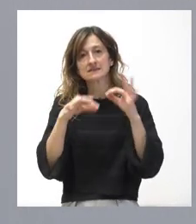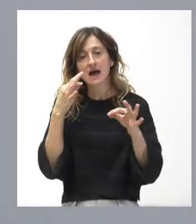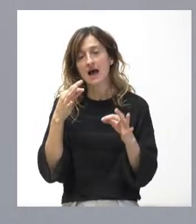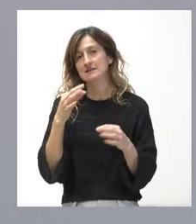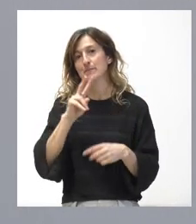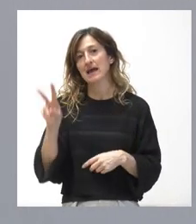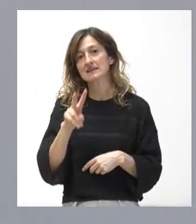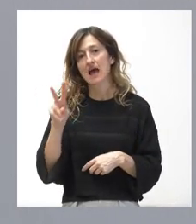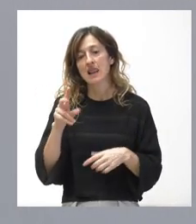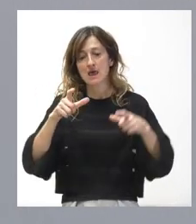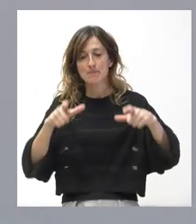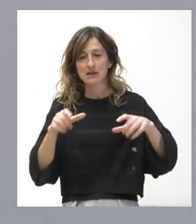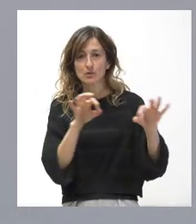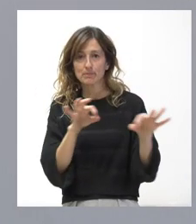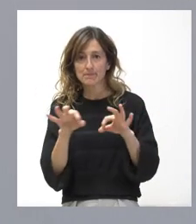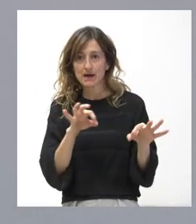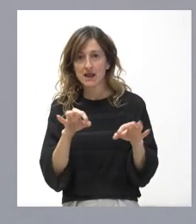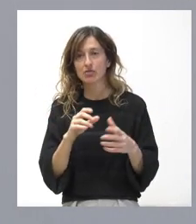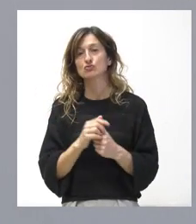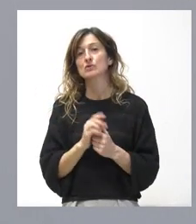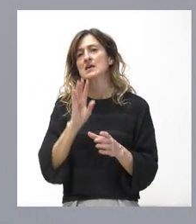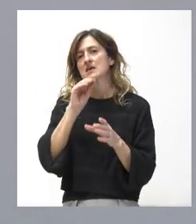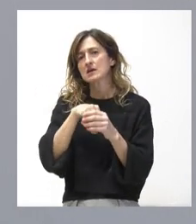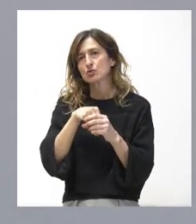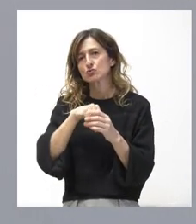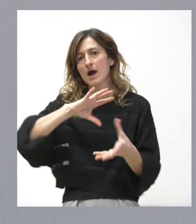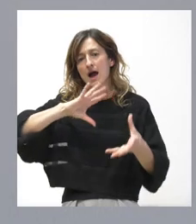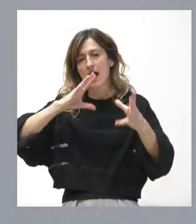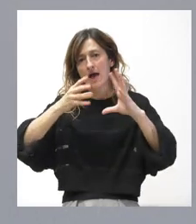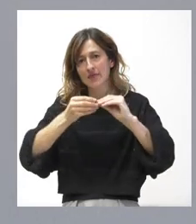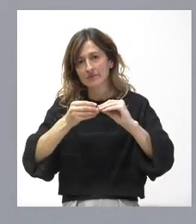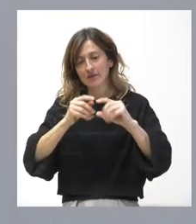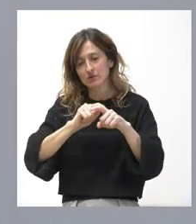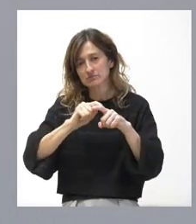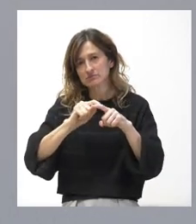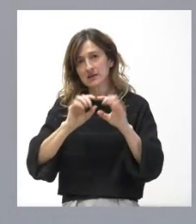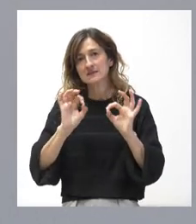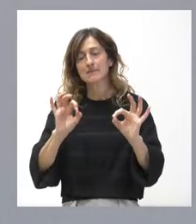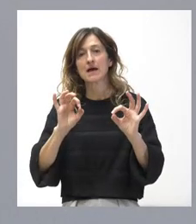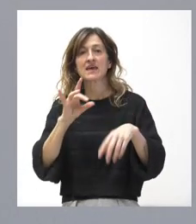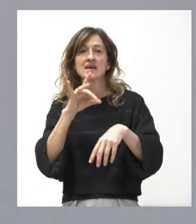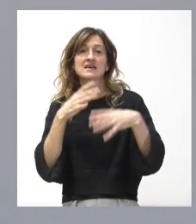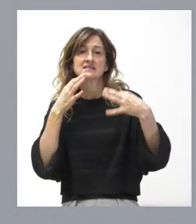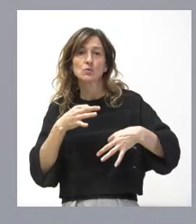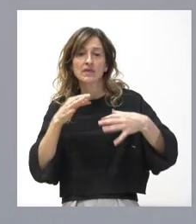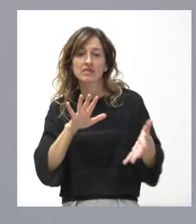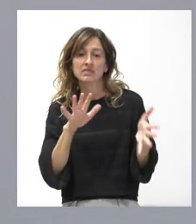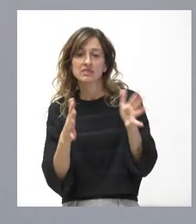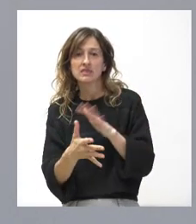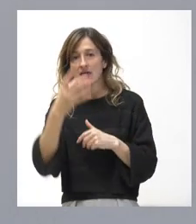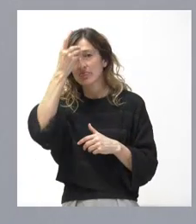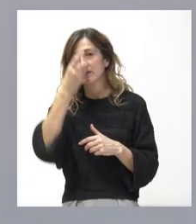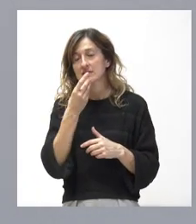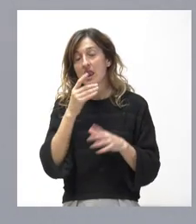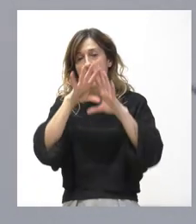preparados y productos vegetales. Asimismo, incluye diversas adaptaciones de tecnología en ámbito de la ciberseguridad y la transformación digital. En conjunto,